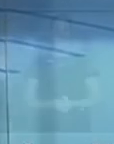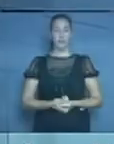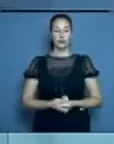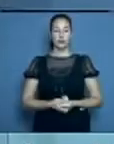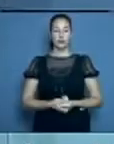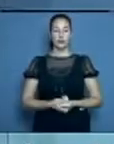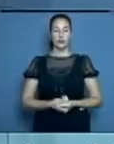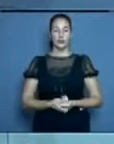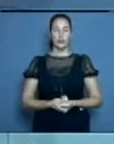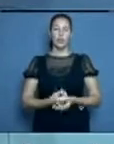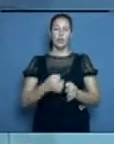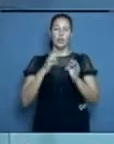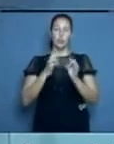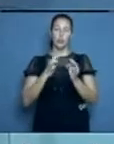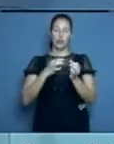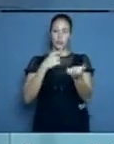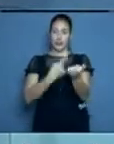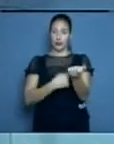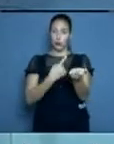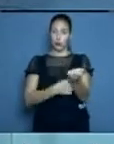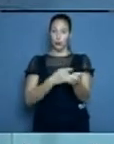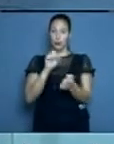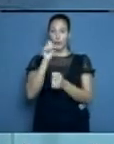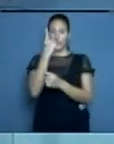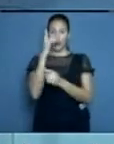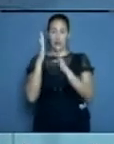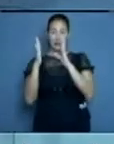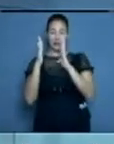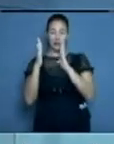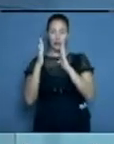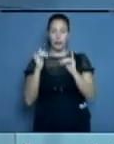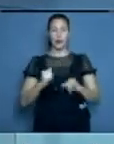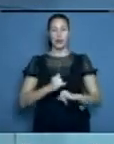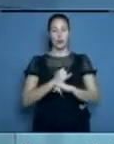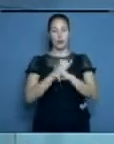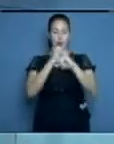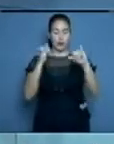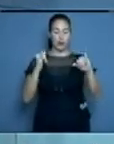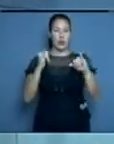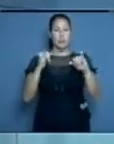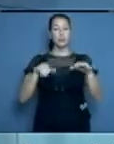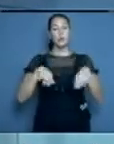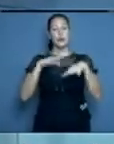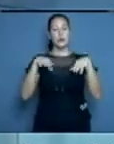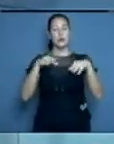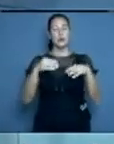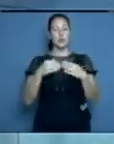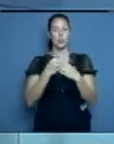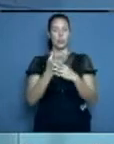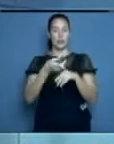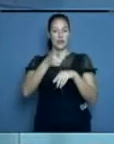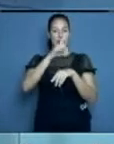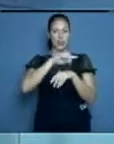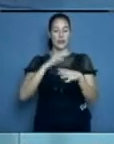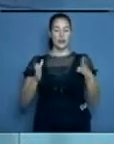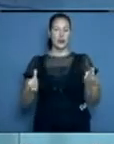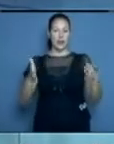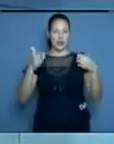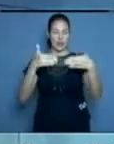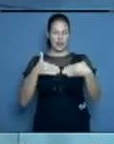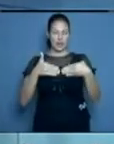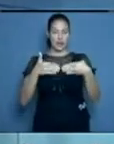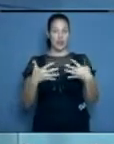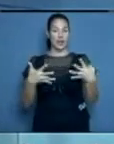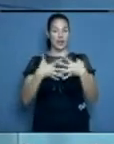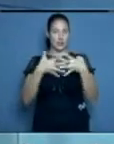Y tenemos el primer momento con una información preliminar del cierre de nuestro territorio con respecto al enfrentamiento a la